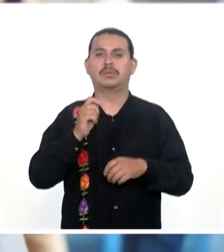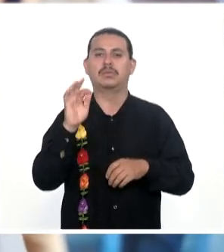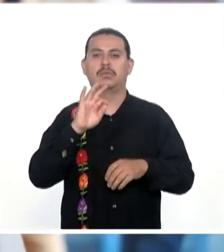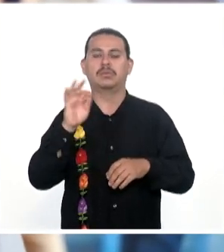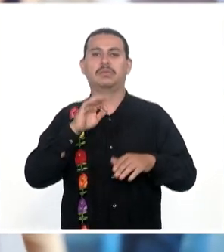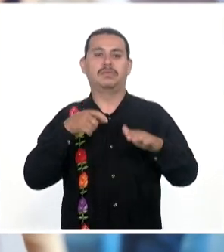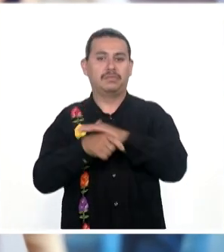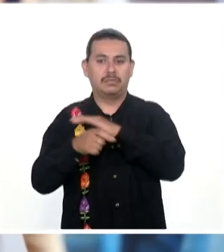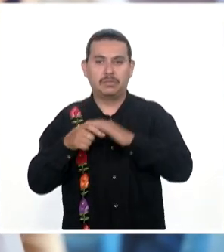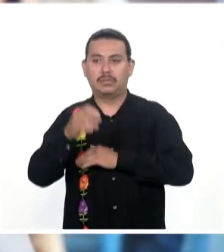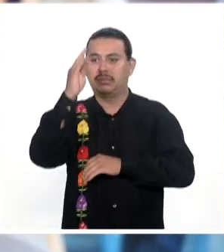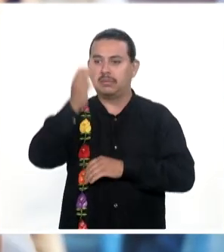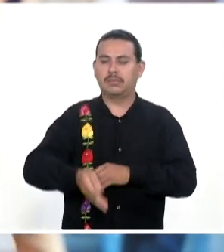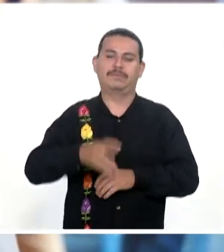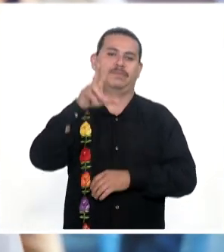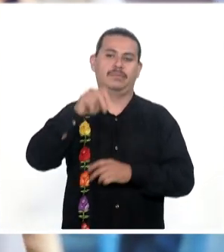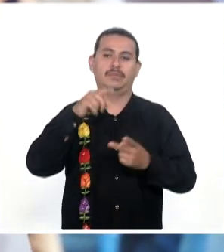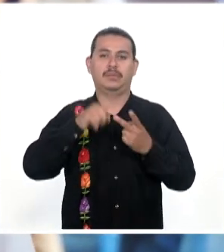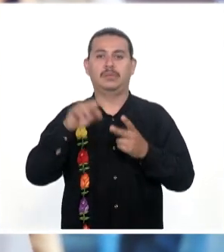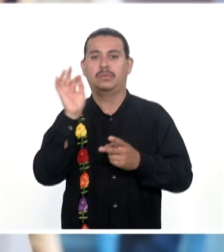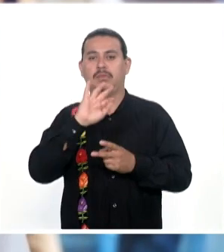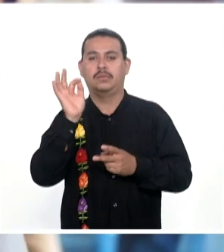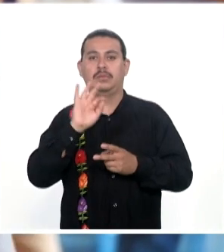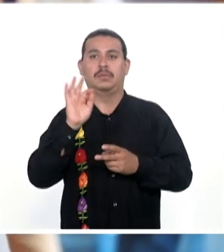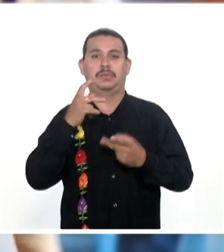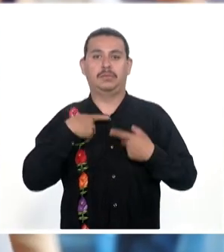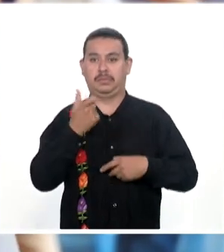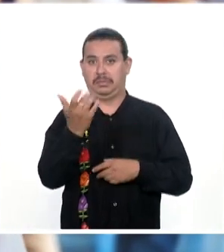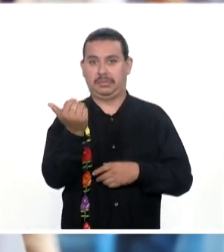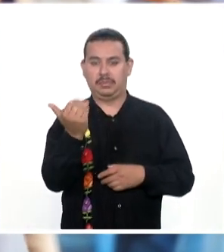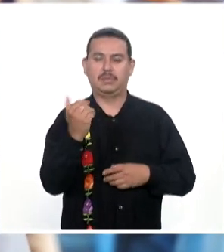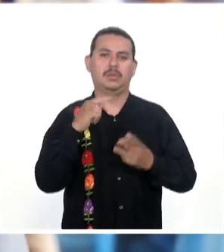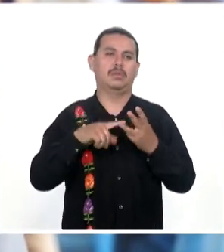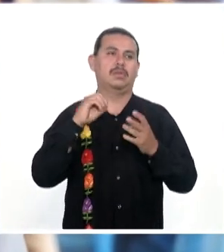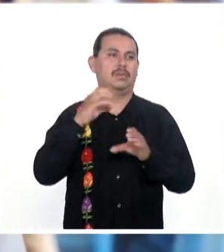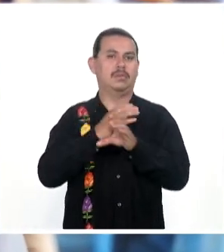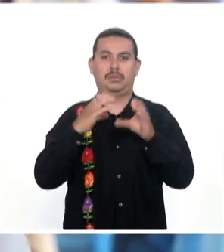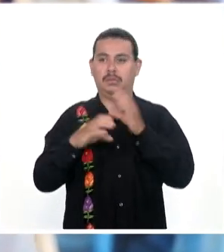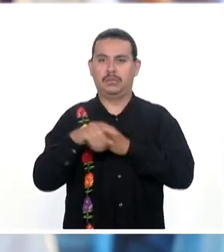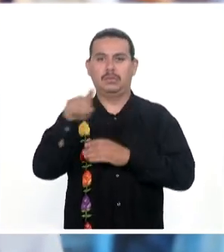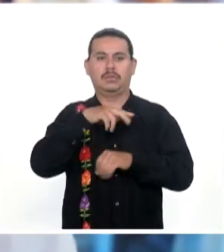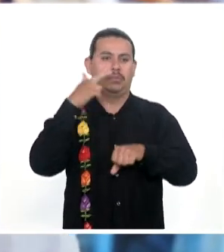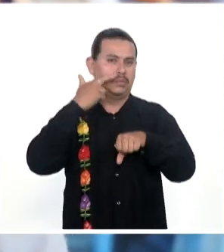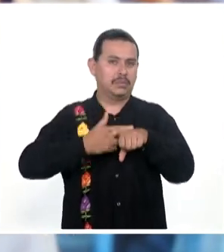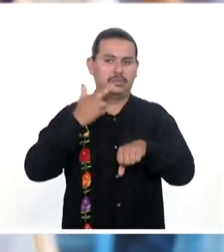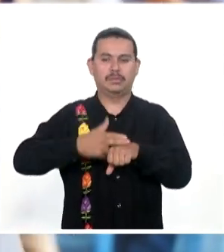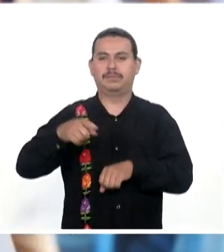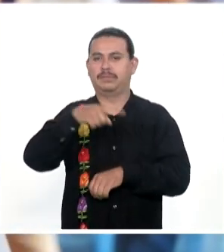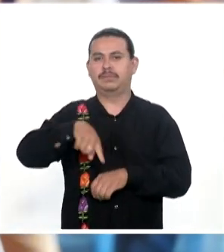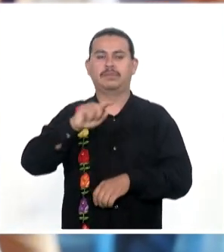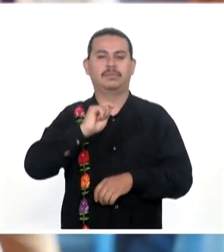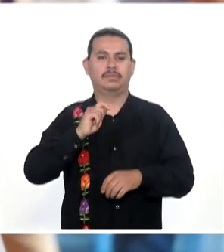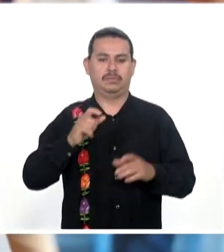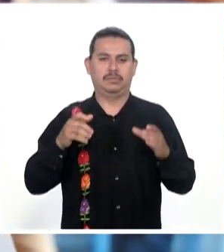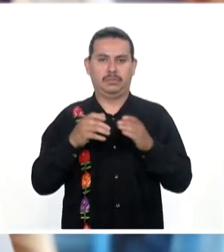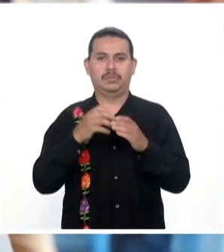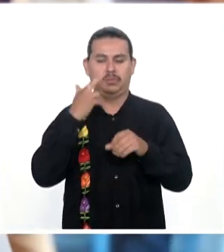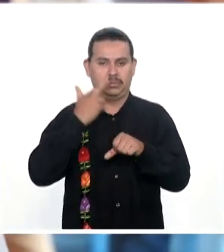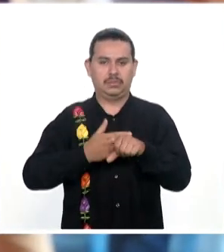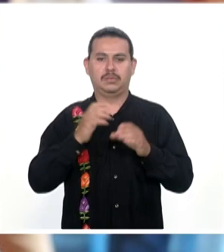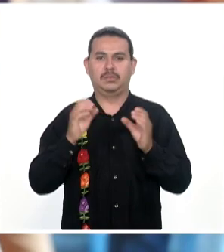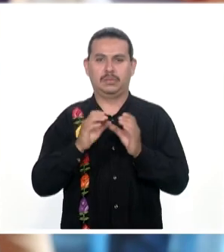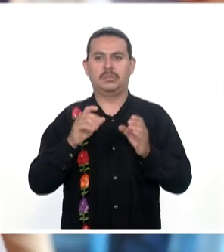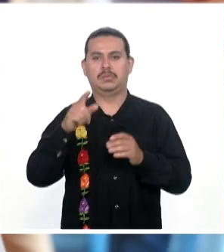corrupción De que Si alguien Les pide Dinero Nuestras brigadas Nuestros lecturistas